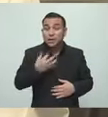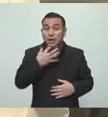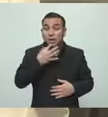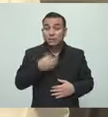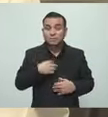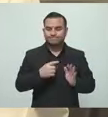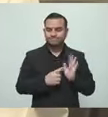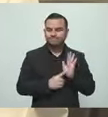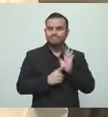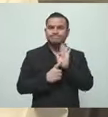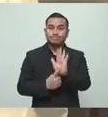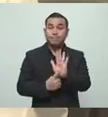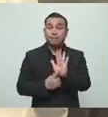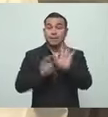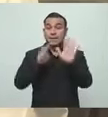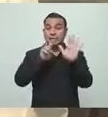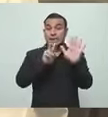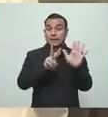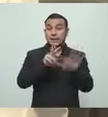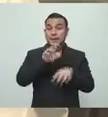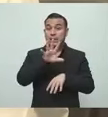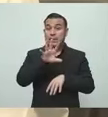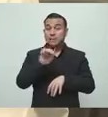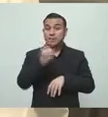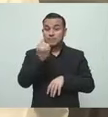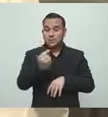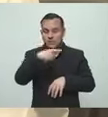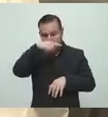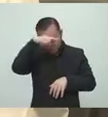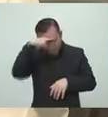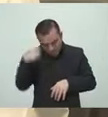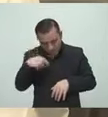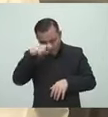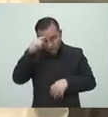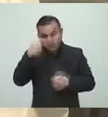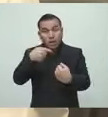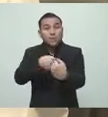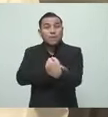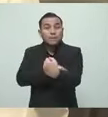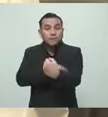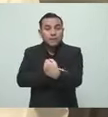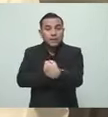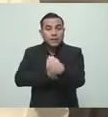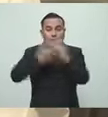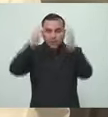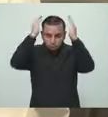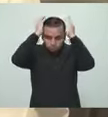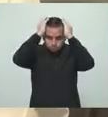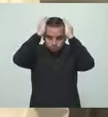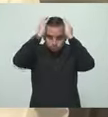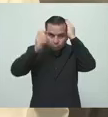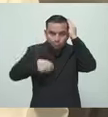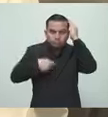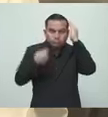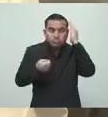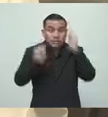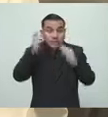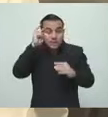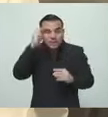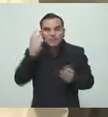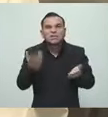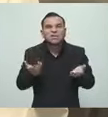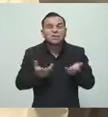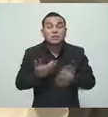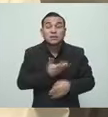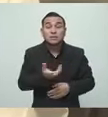represento a más de 750 empleados, me refiero al hecho que estoy tratando de transmitir